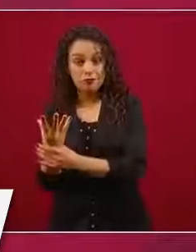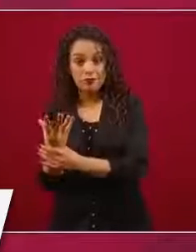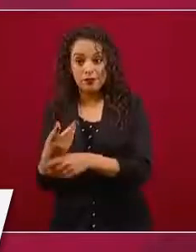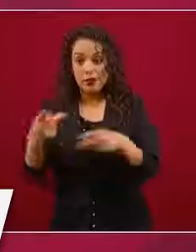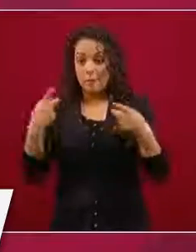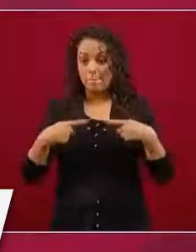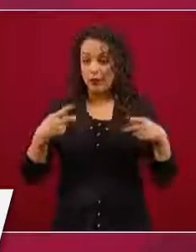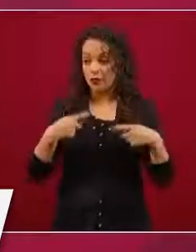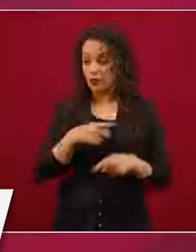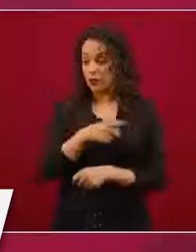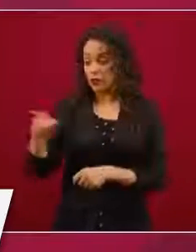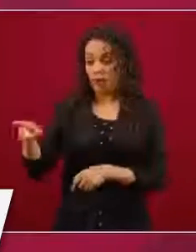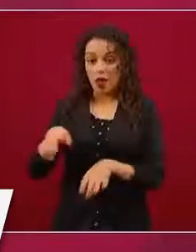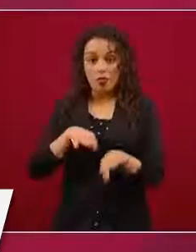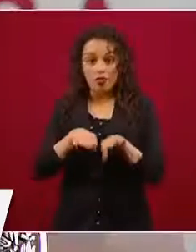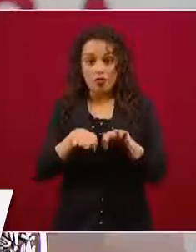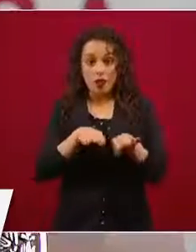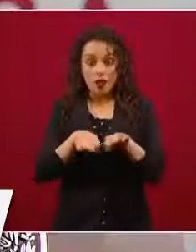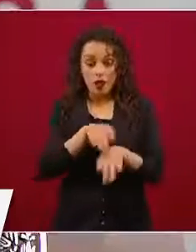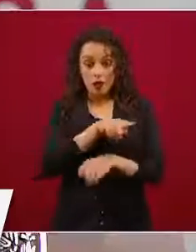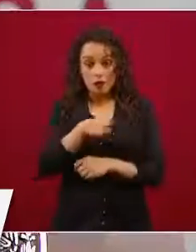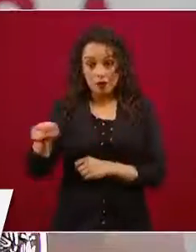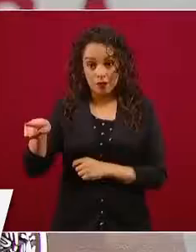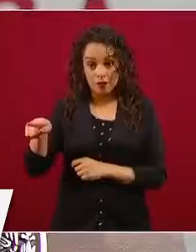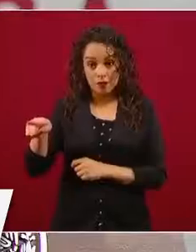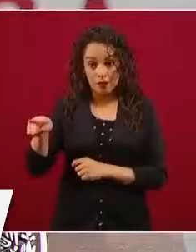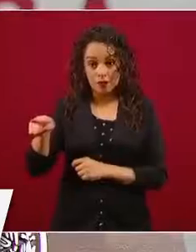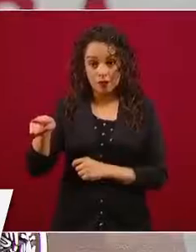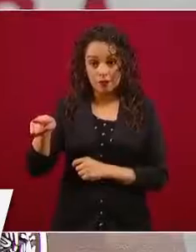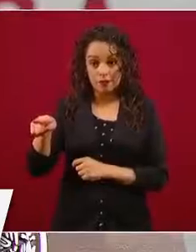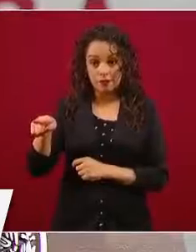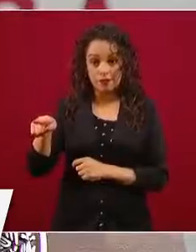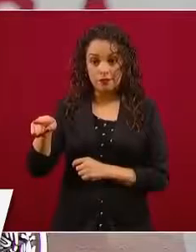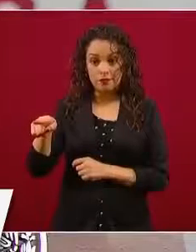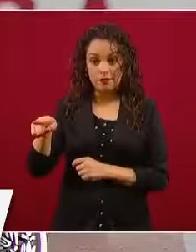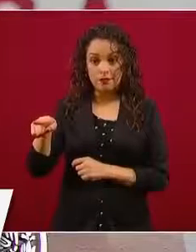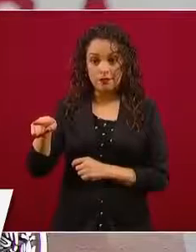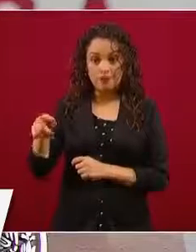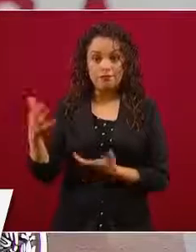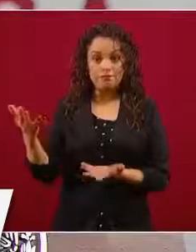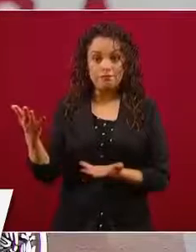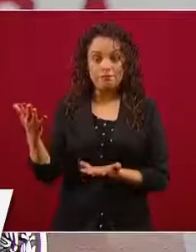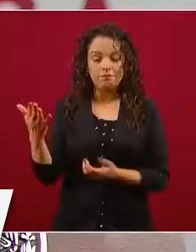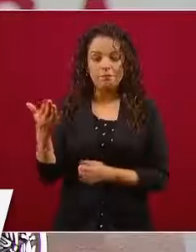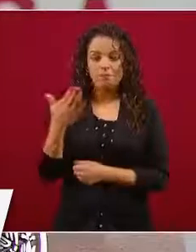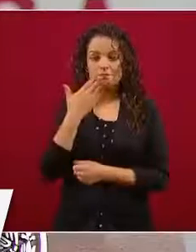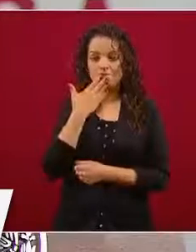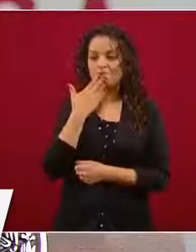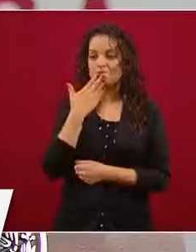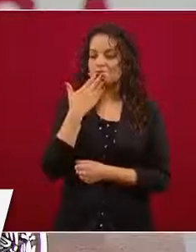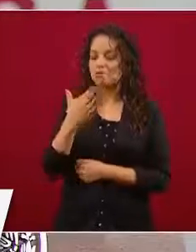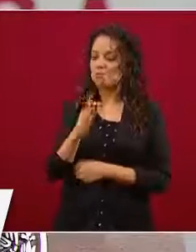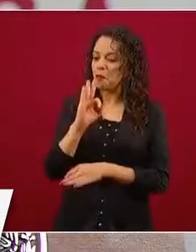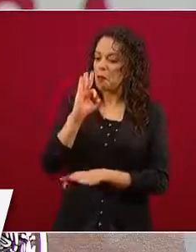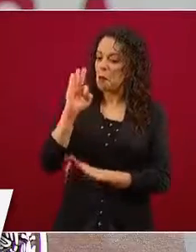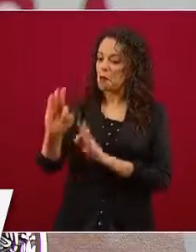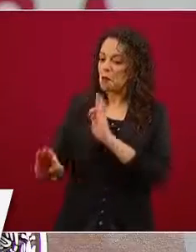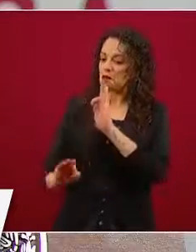funcionarios eran eran bien atendidos, bien tratados,